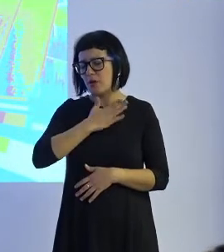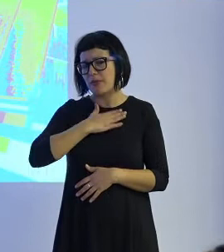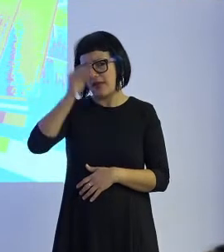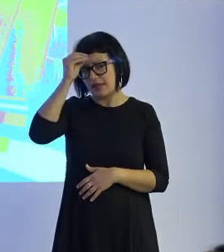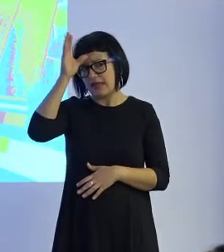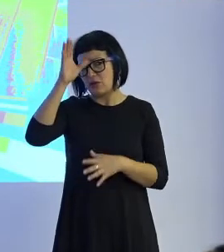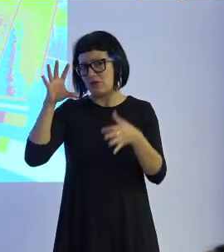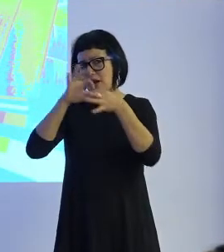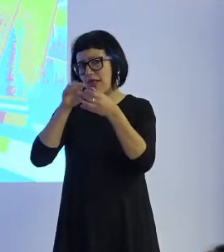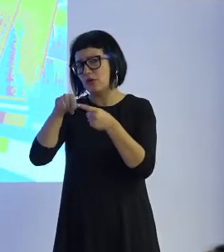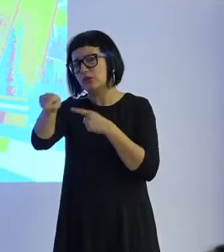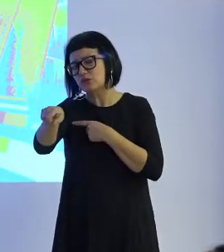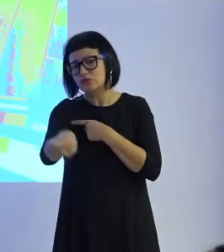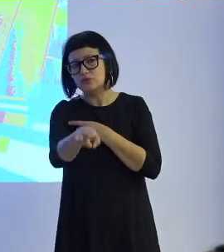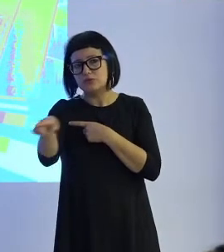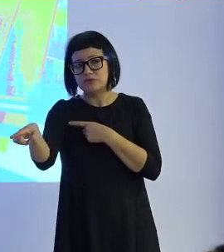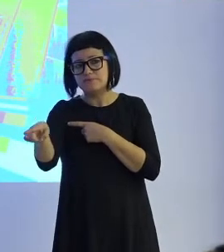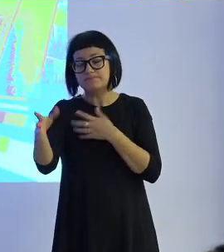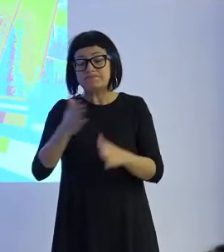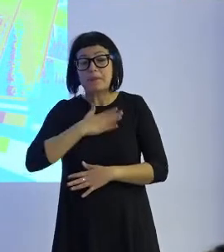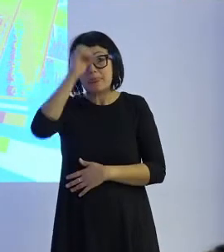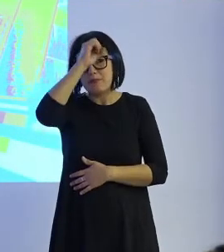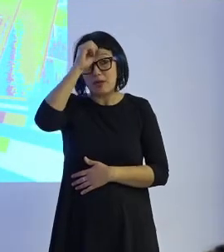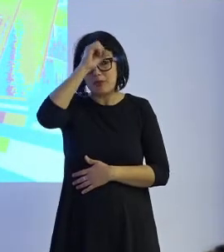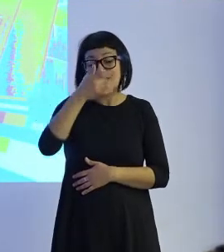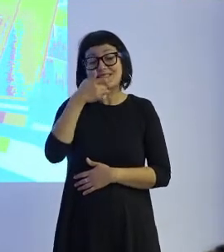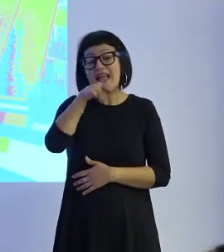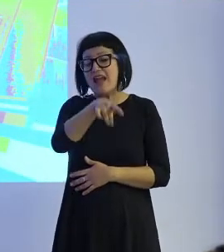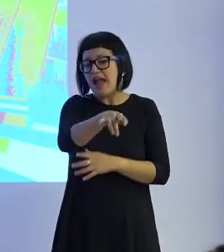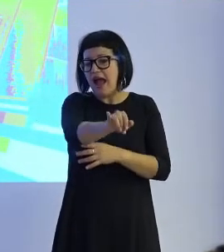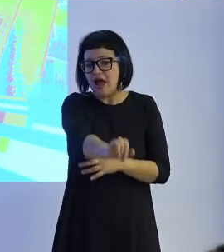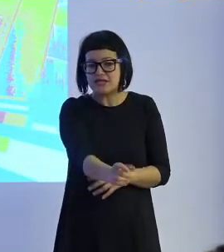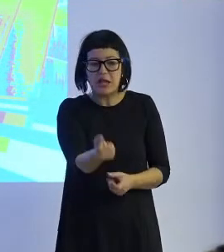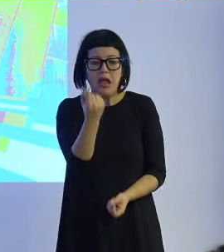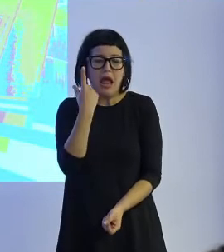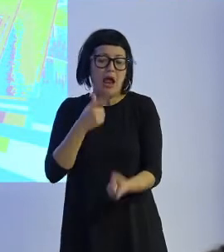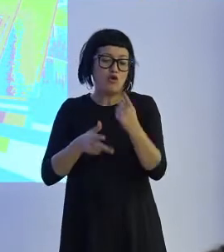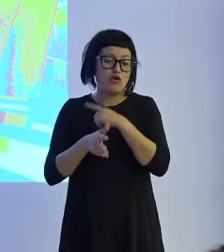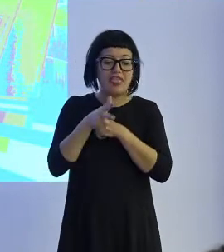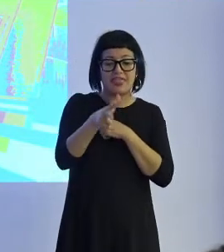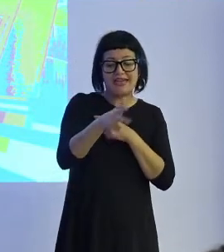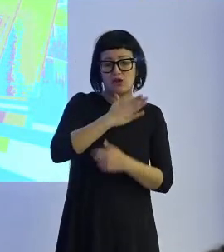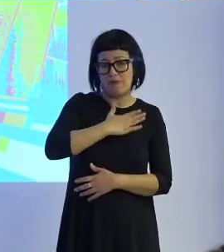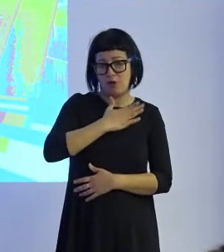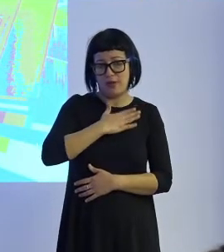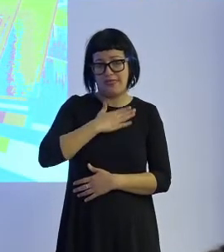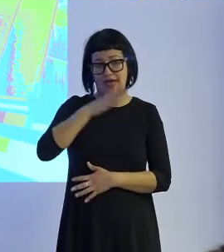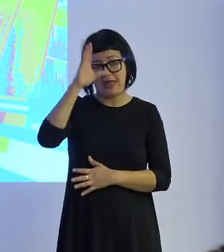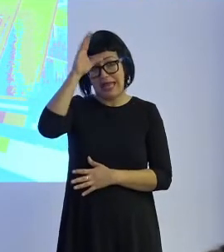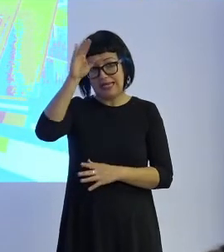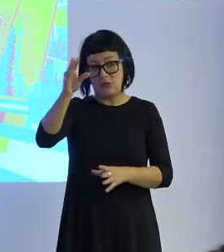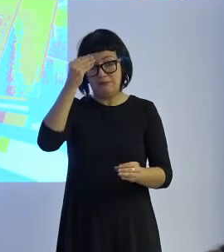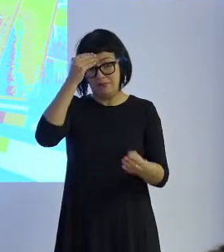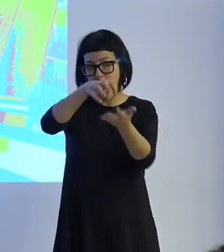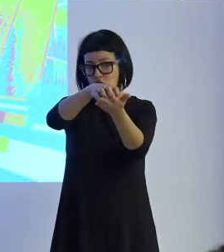intelectual sobre los mismos. En mi opinión, si ahí existiera algún tipo de derecho de propiedad intelectual, que lo pongo muy en